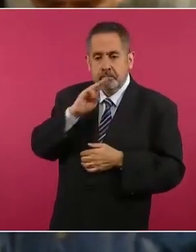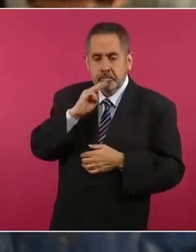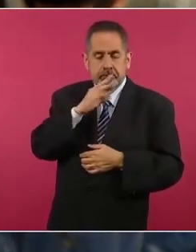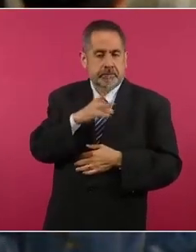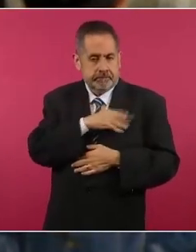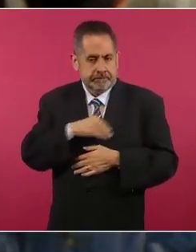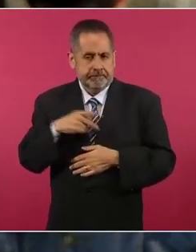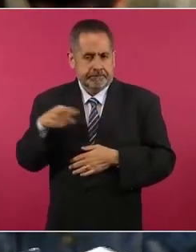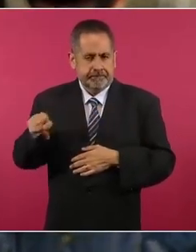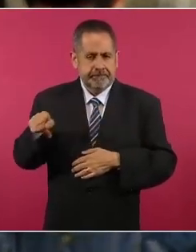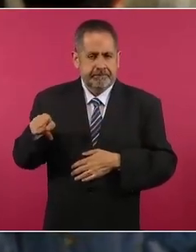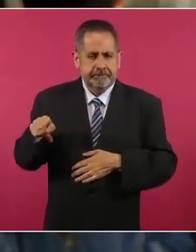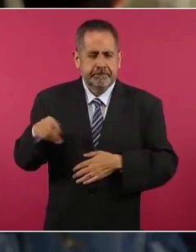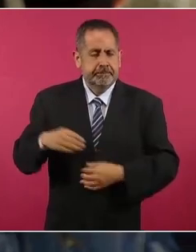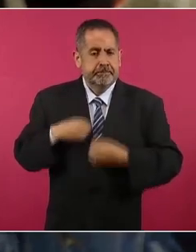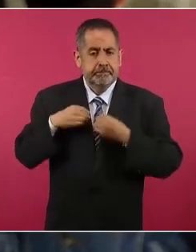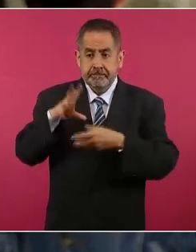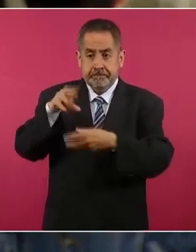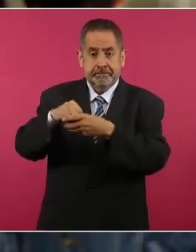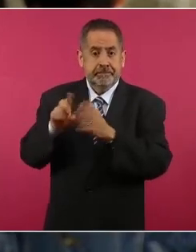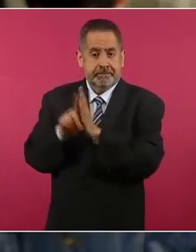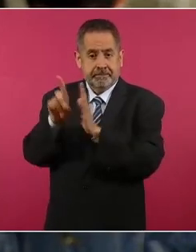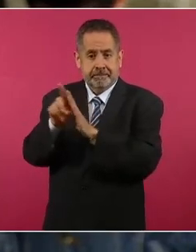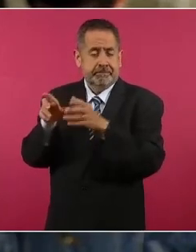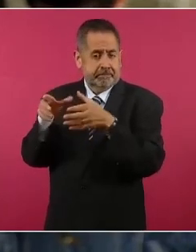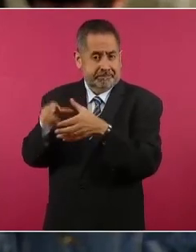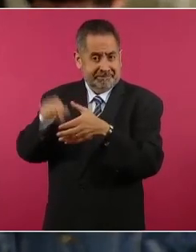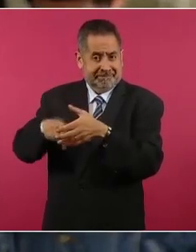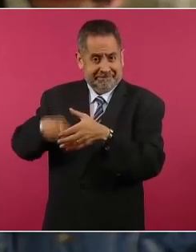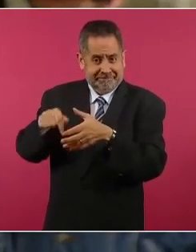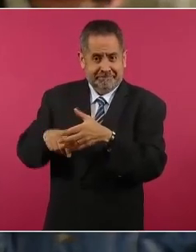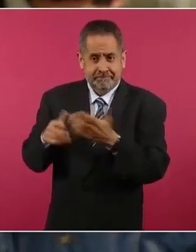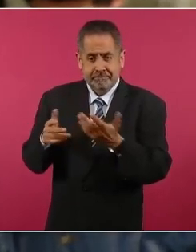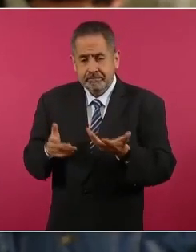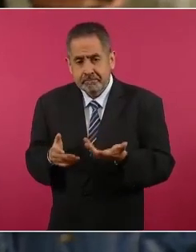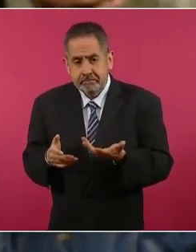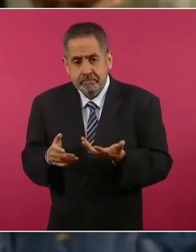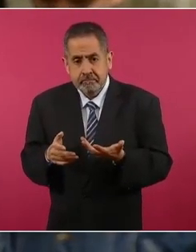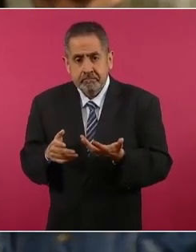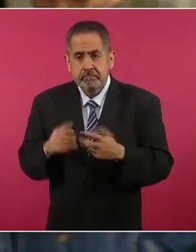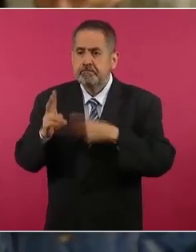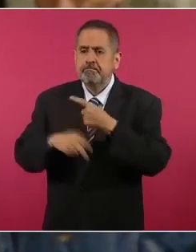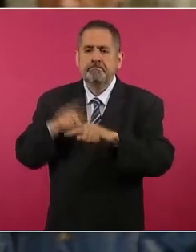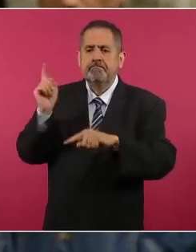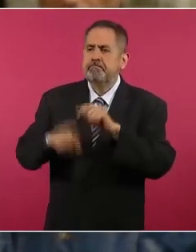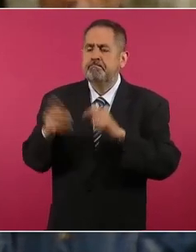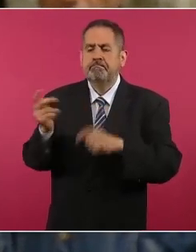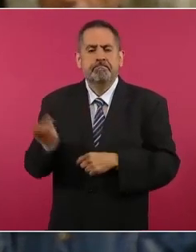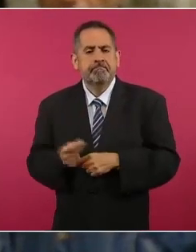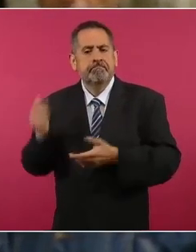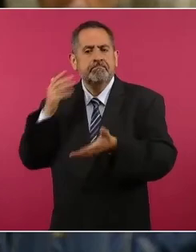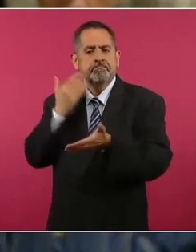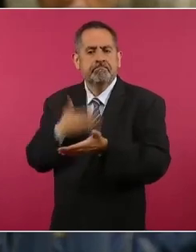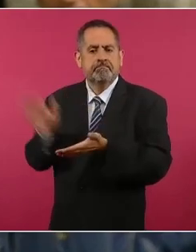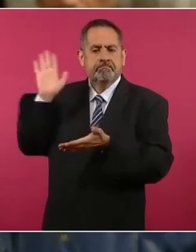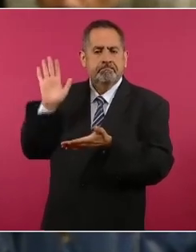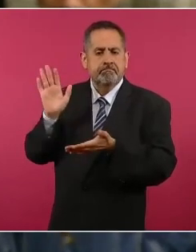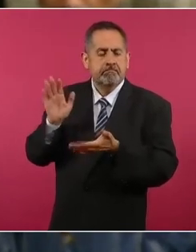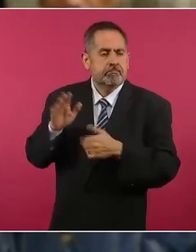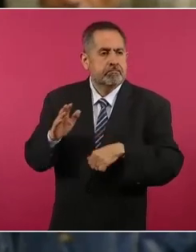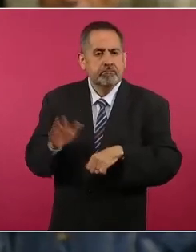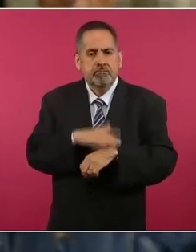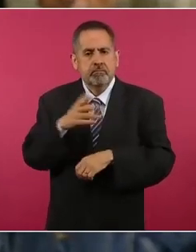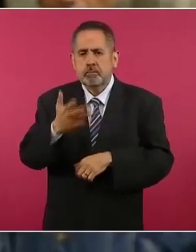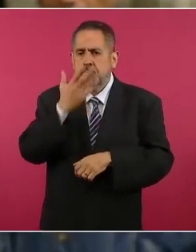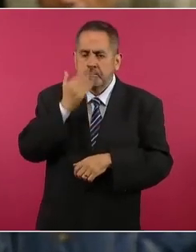y sus hijos viven en ese apartamento y obviamente lo van a votar, como decimos, porque no ha